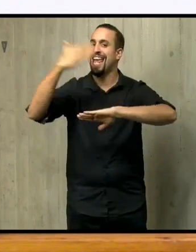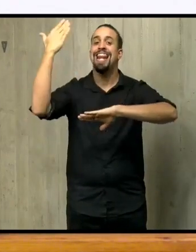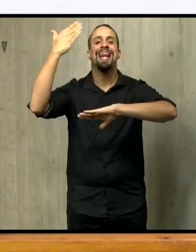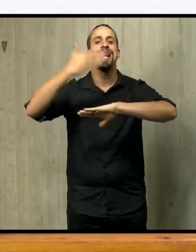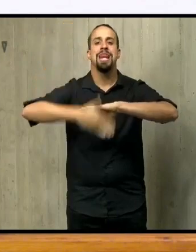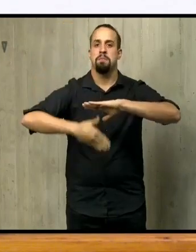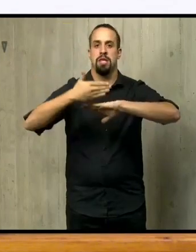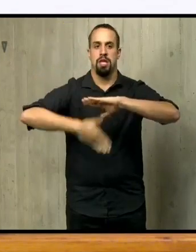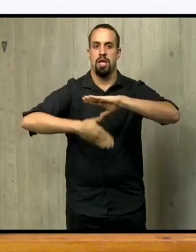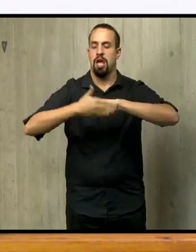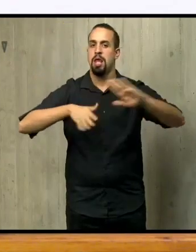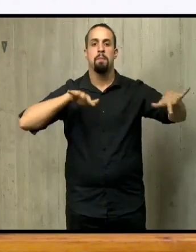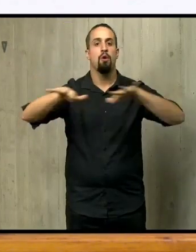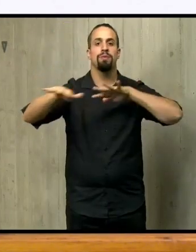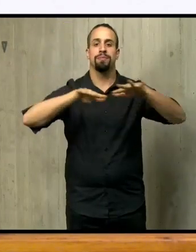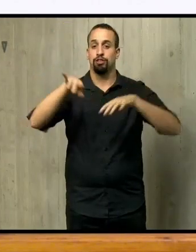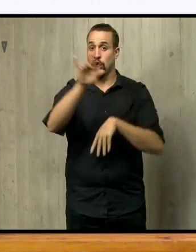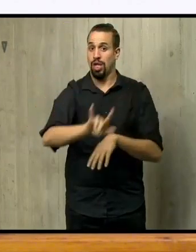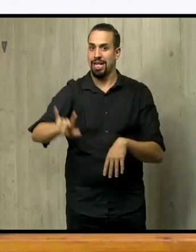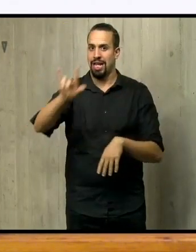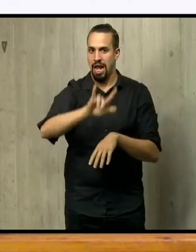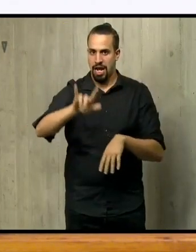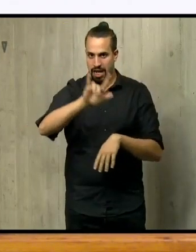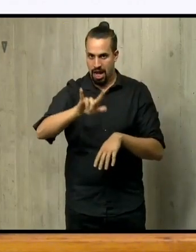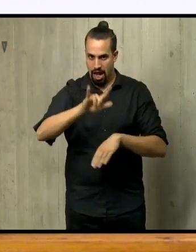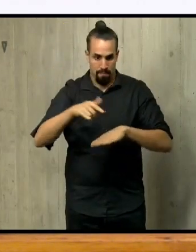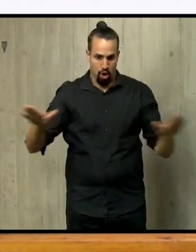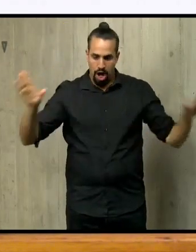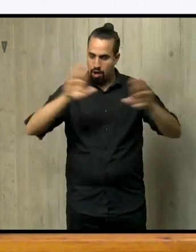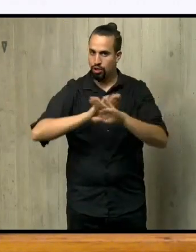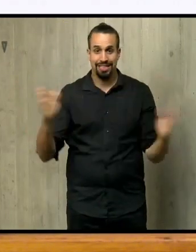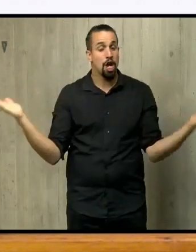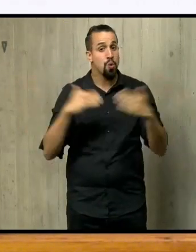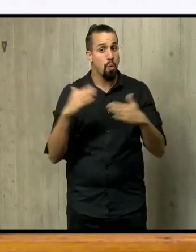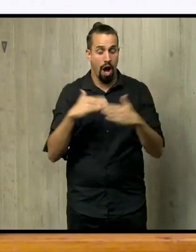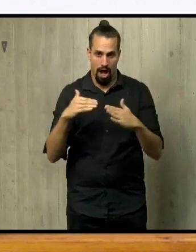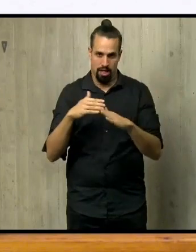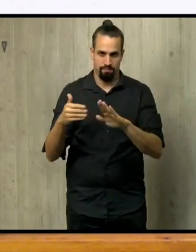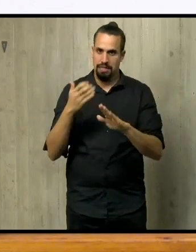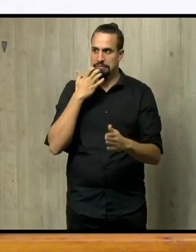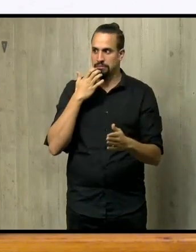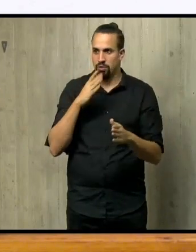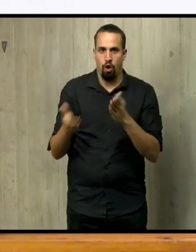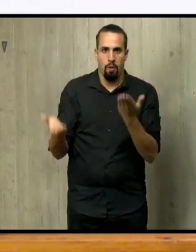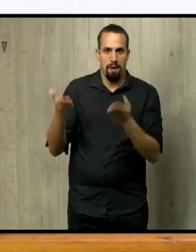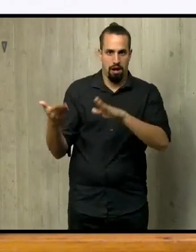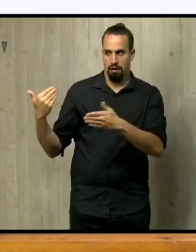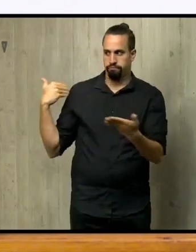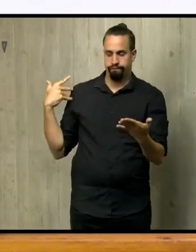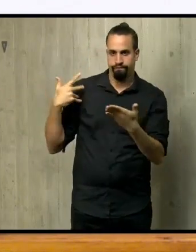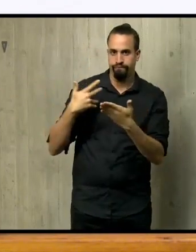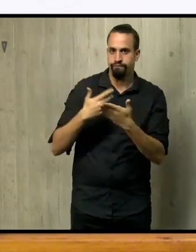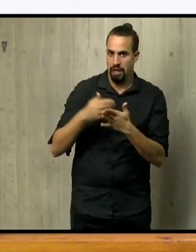movimiento en Canarias como la ha venido habiendo en los últimos tiempos,